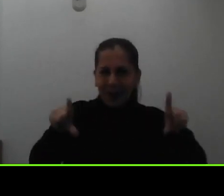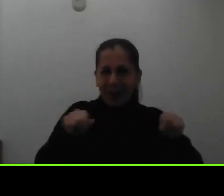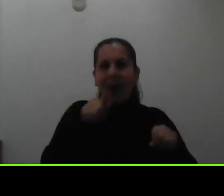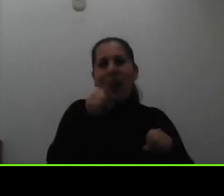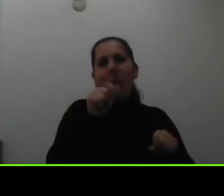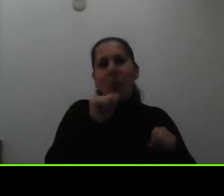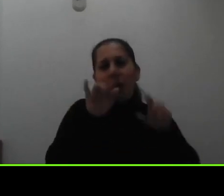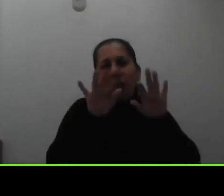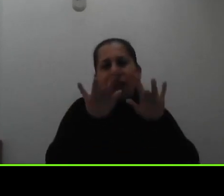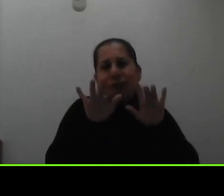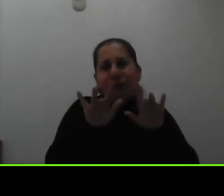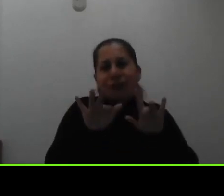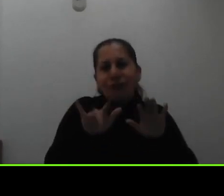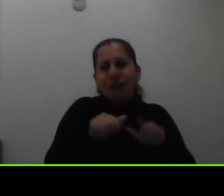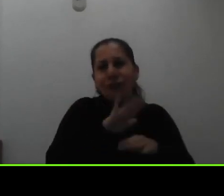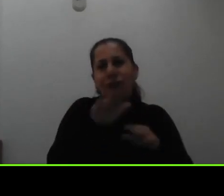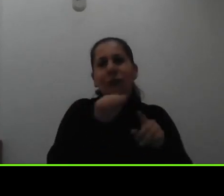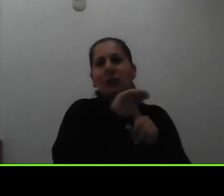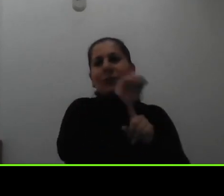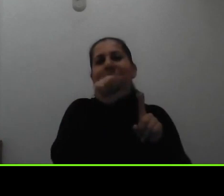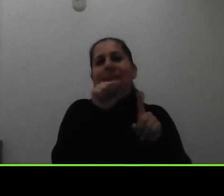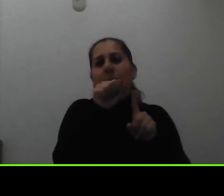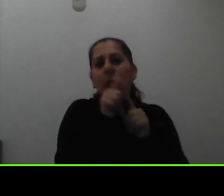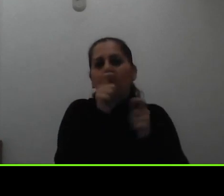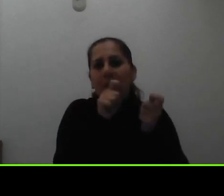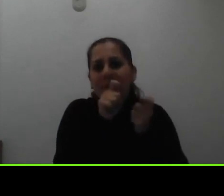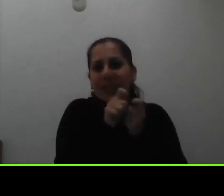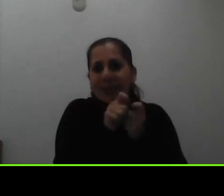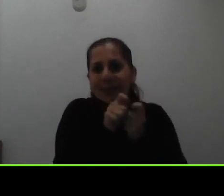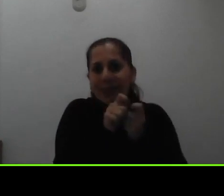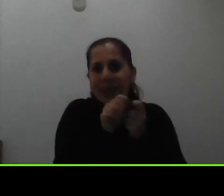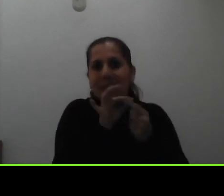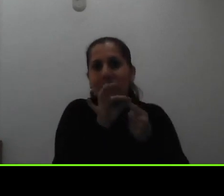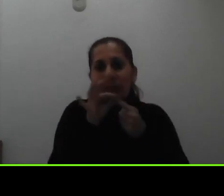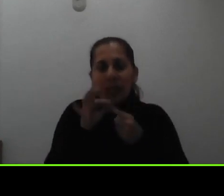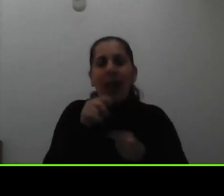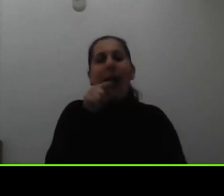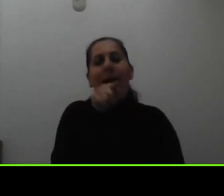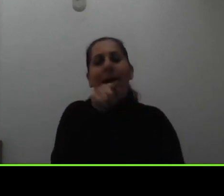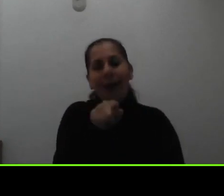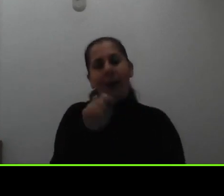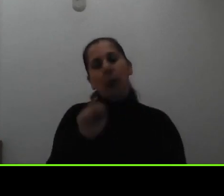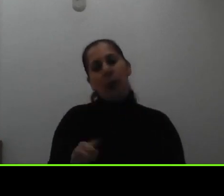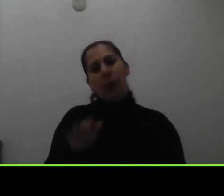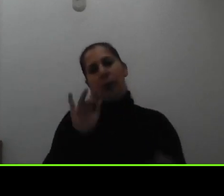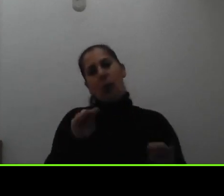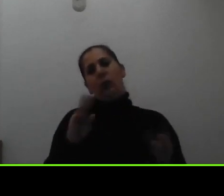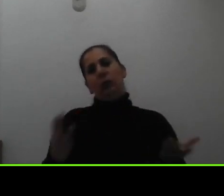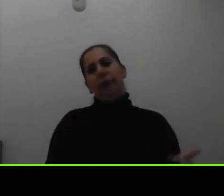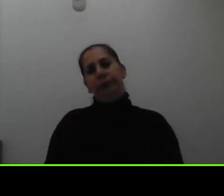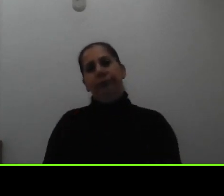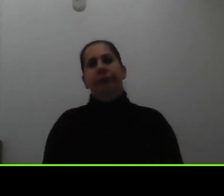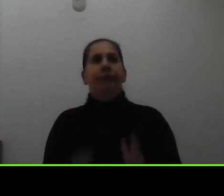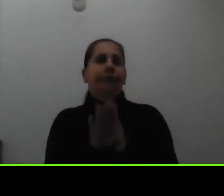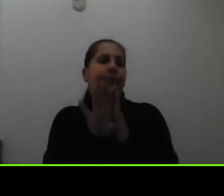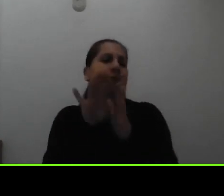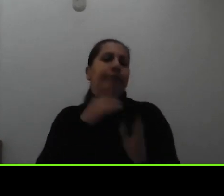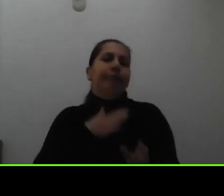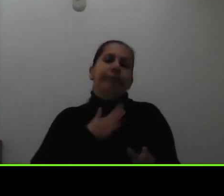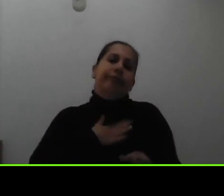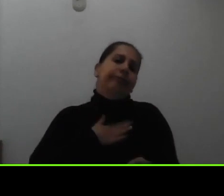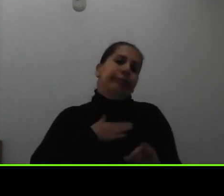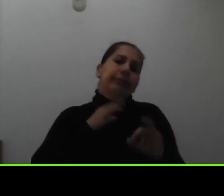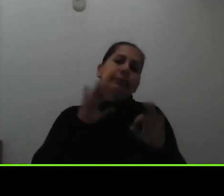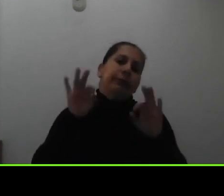ampliar al respecto de situaciones entonces en este por ejemplo nos podrían decir mi familia son